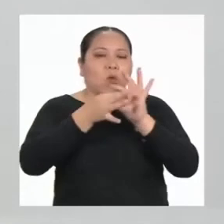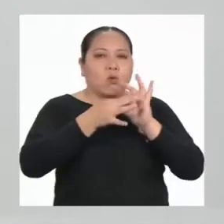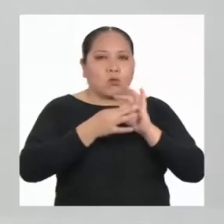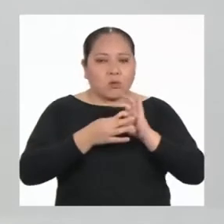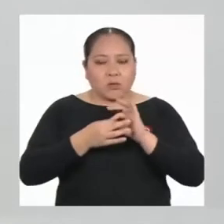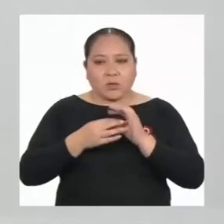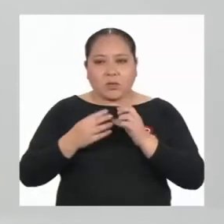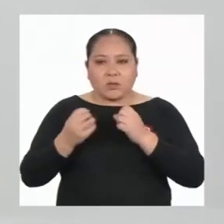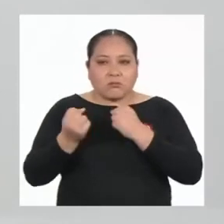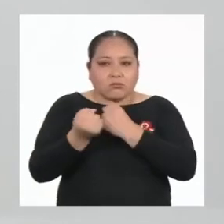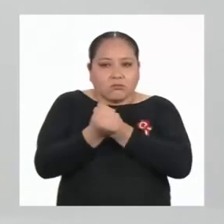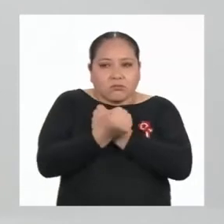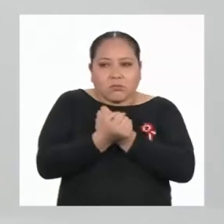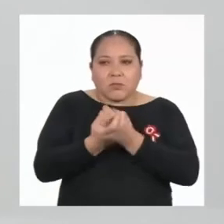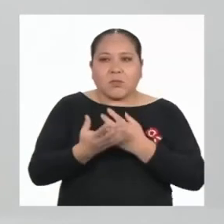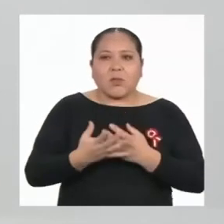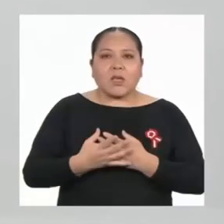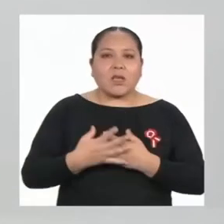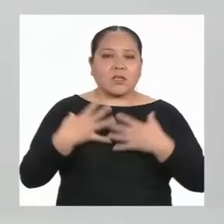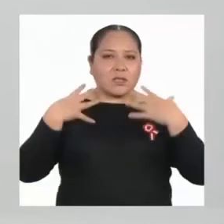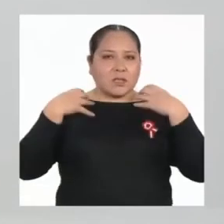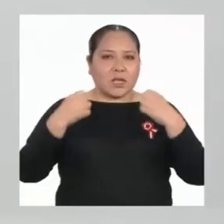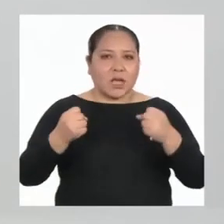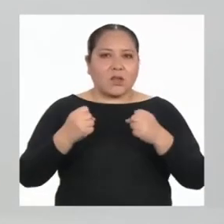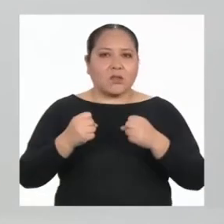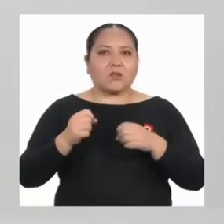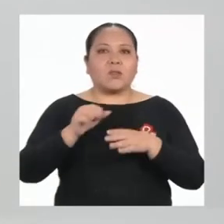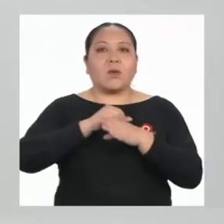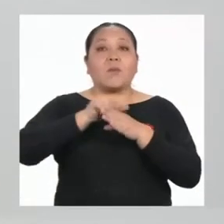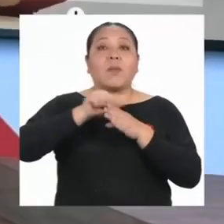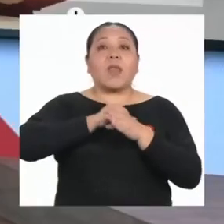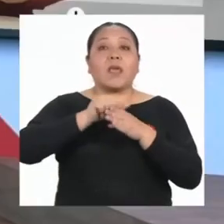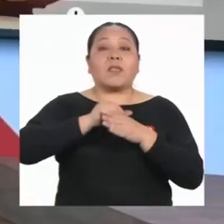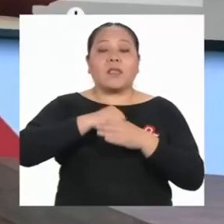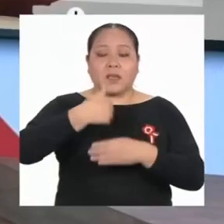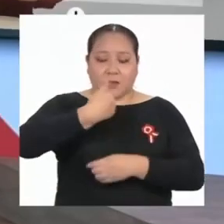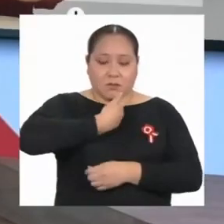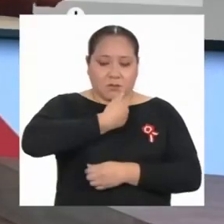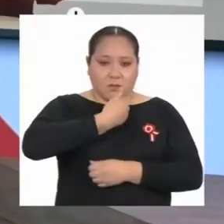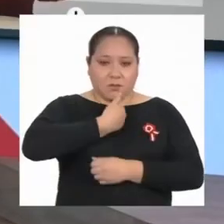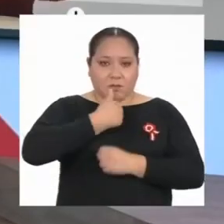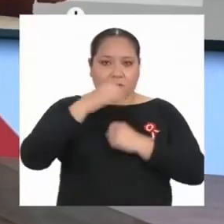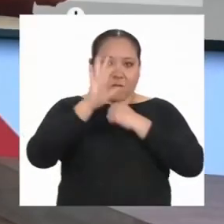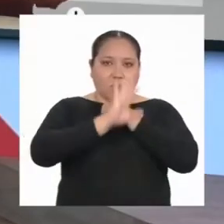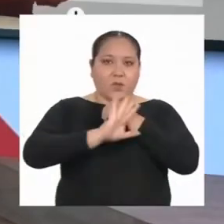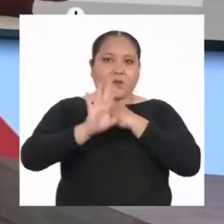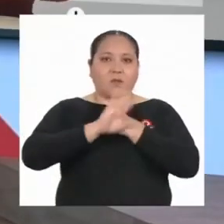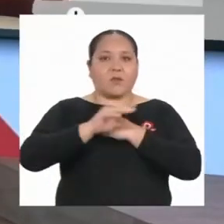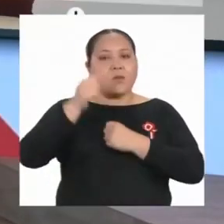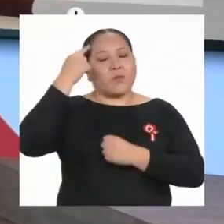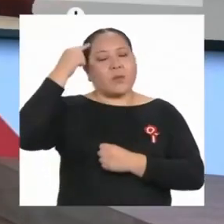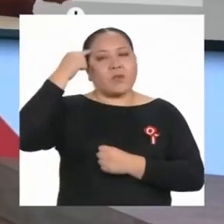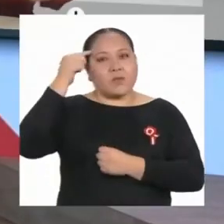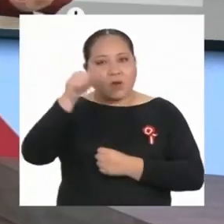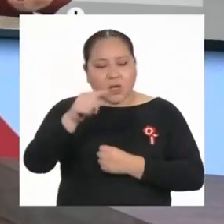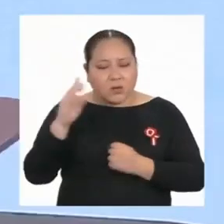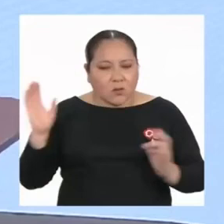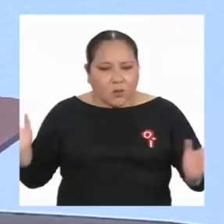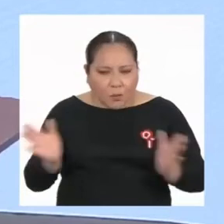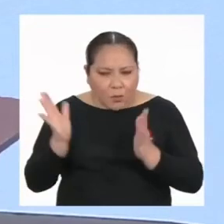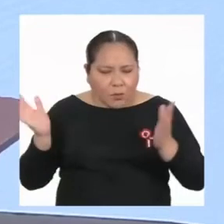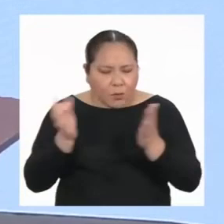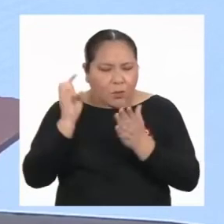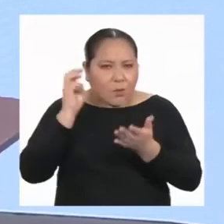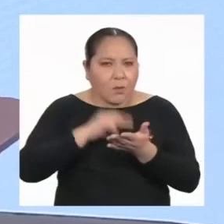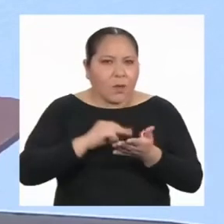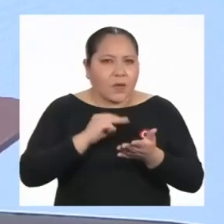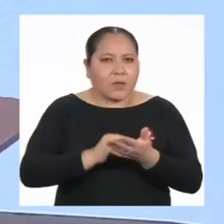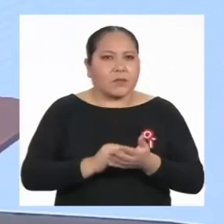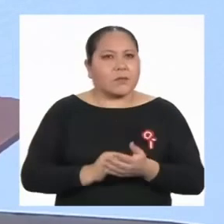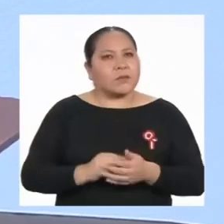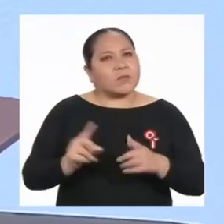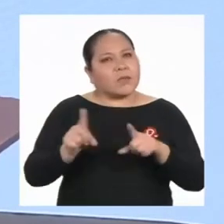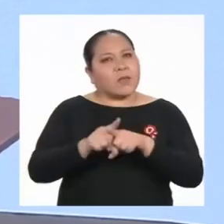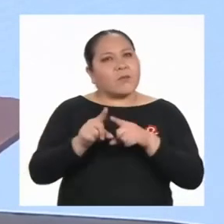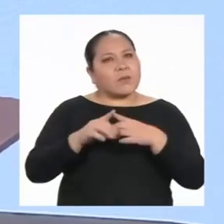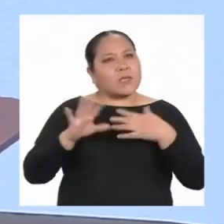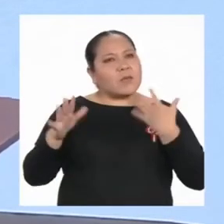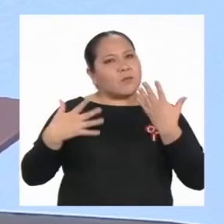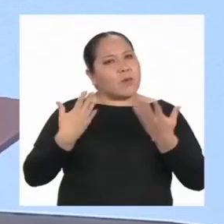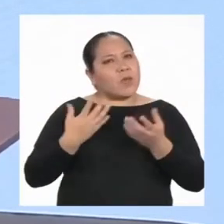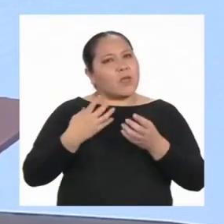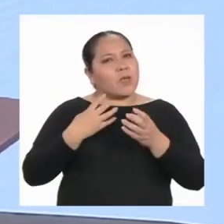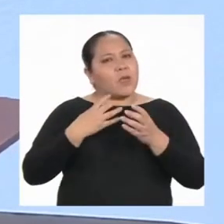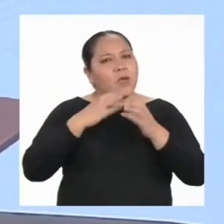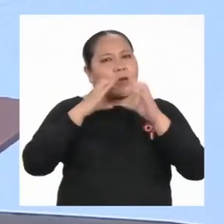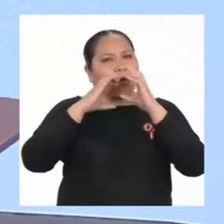saludables y tengan prácticas de autocuidado. Creo que eso se debe promover más. Y también se puede hablar al